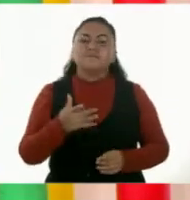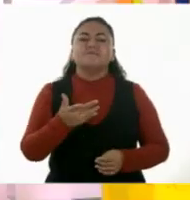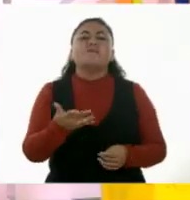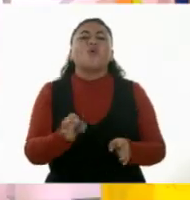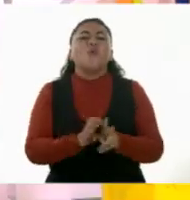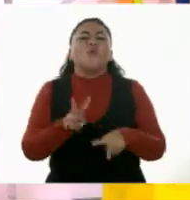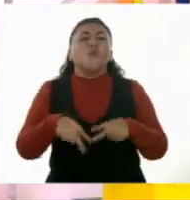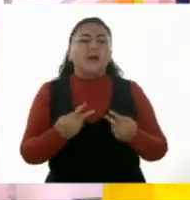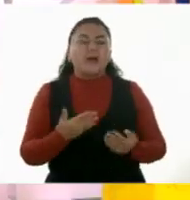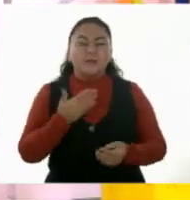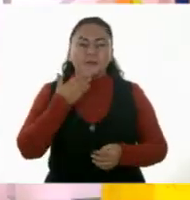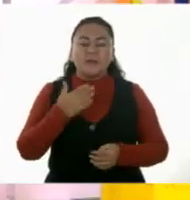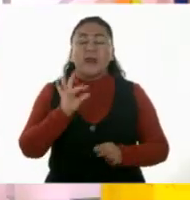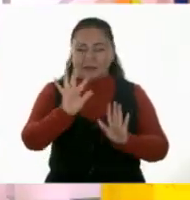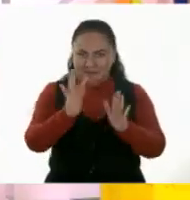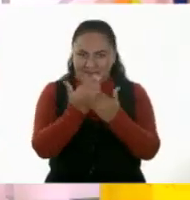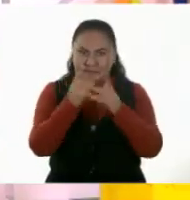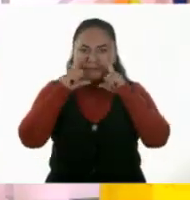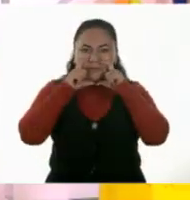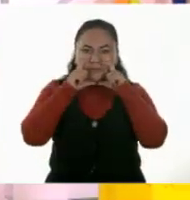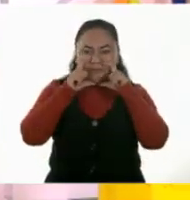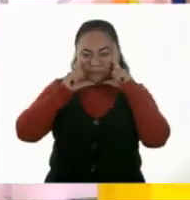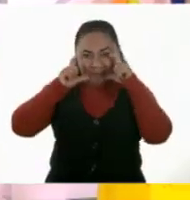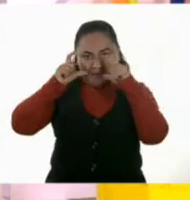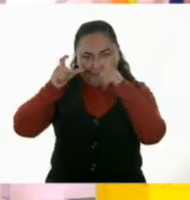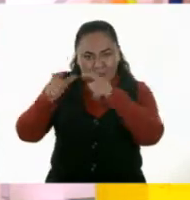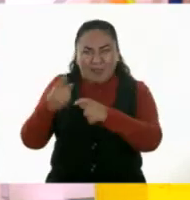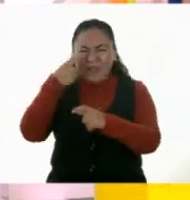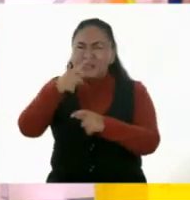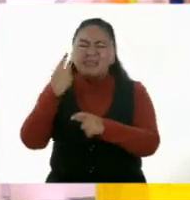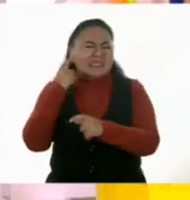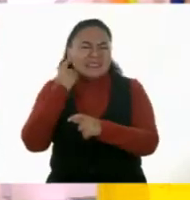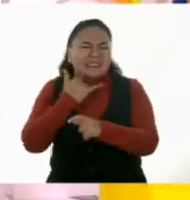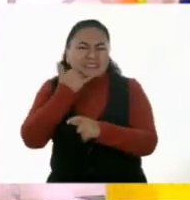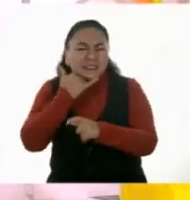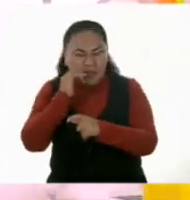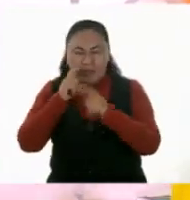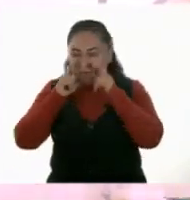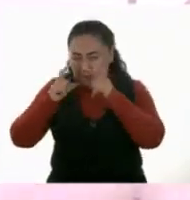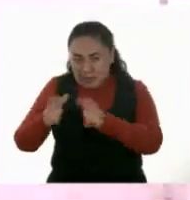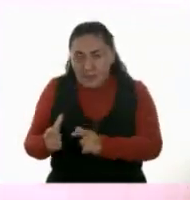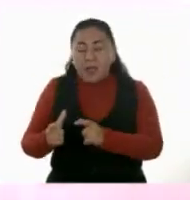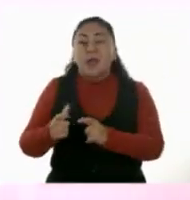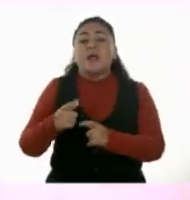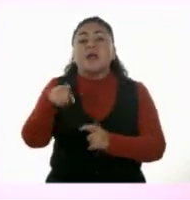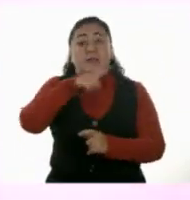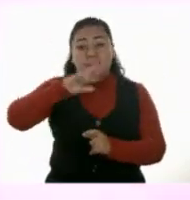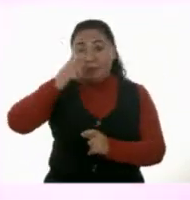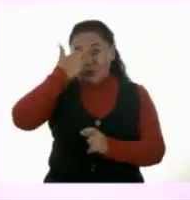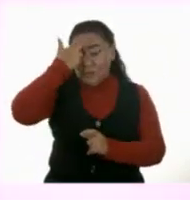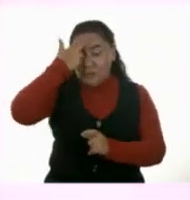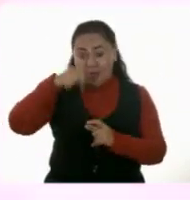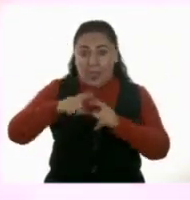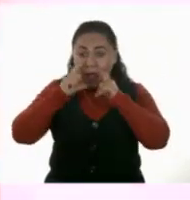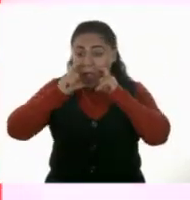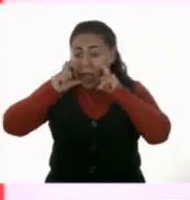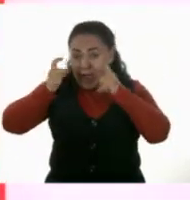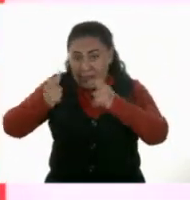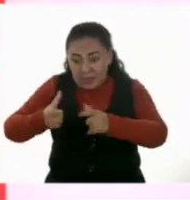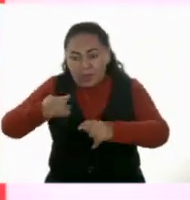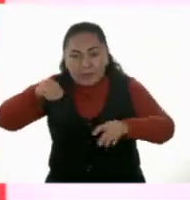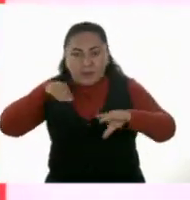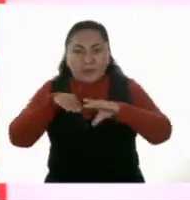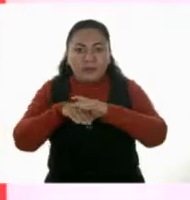ido? Déjame quito el cubrebocas para que me puedas escuchar mejor. Y sobre todo, recordemos que debemos de guardarlo